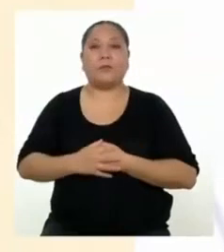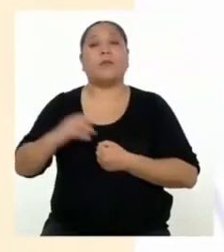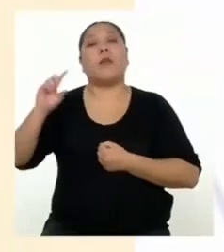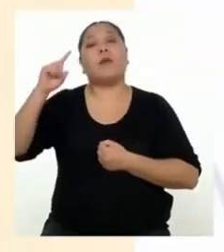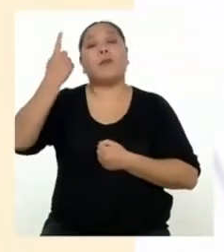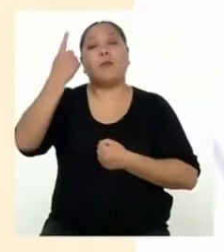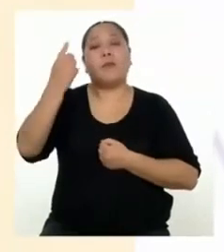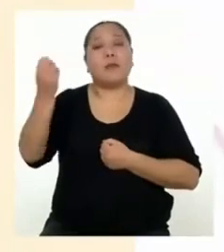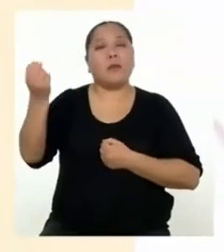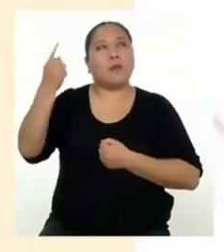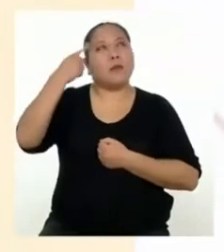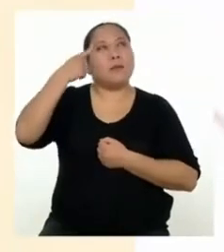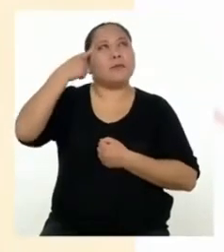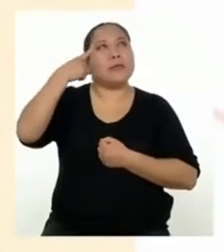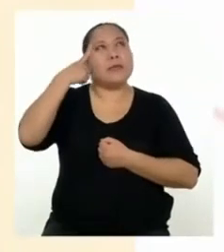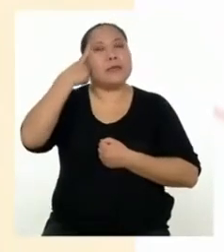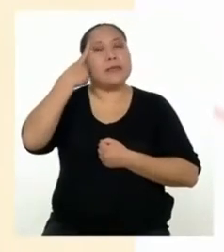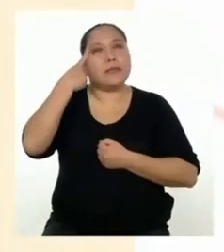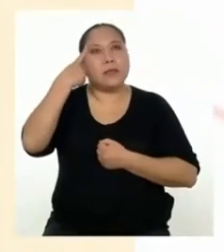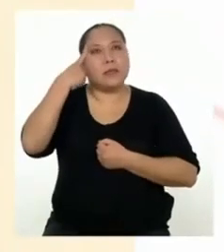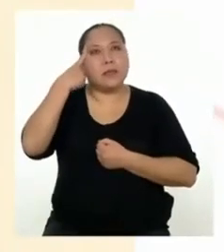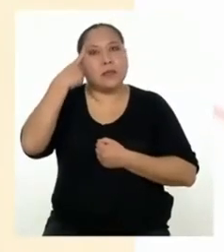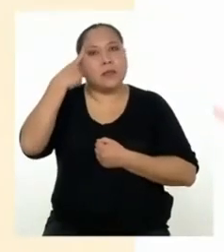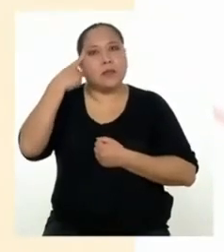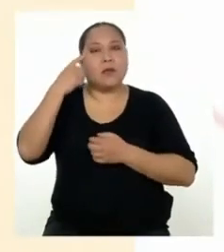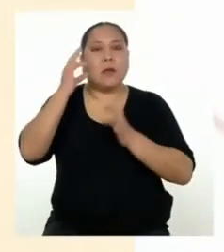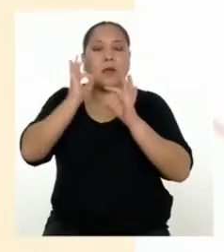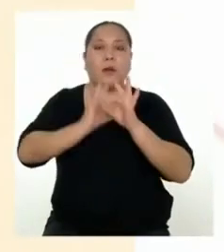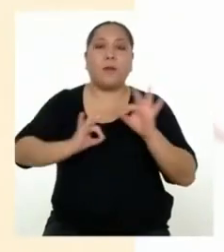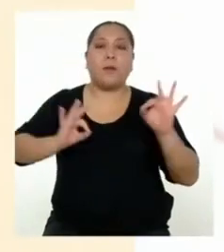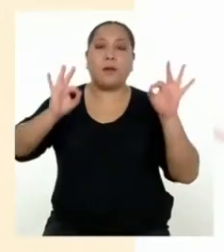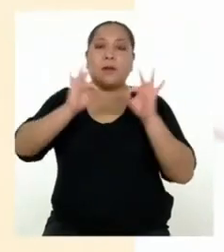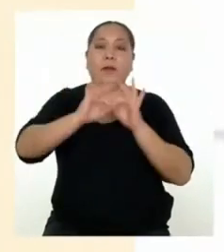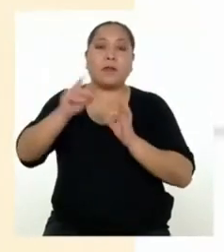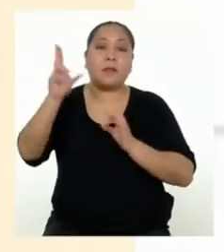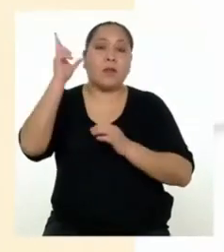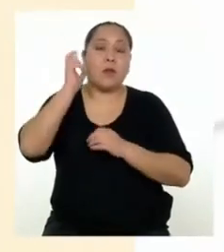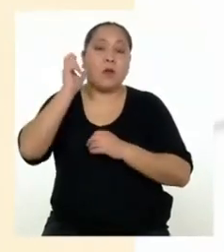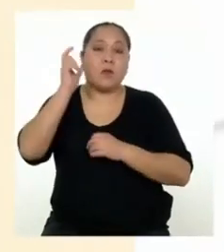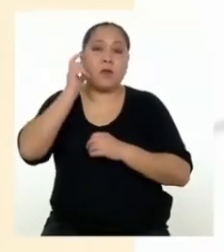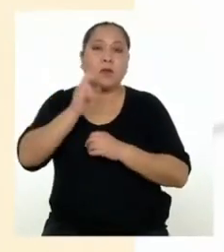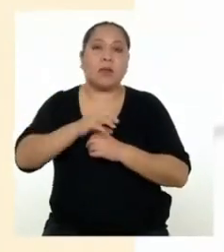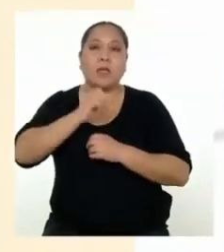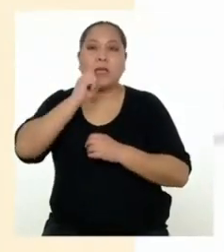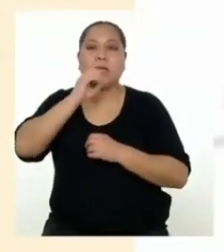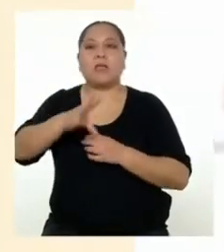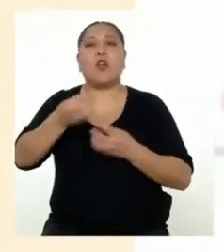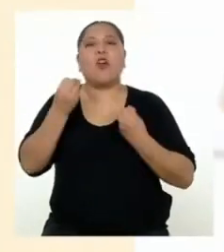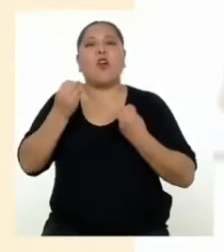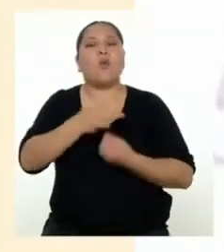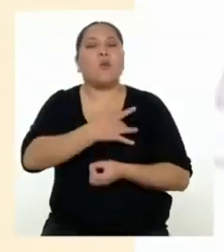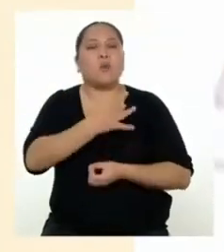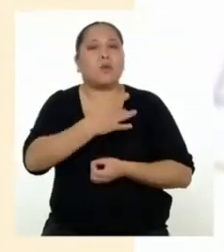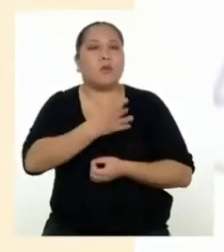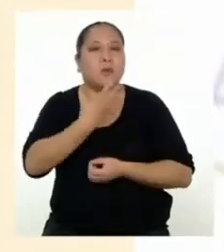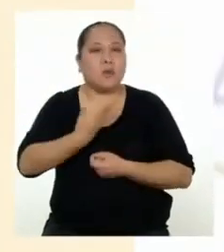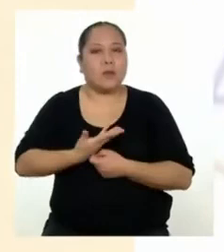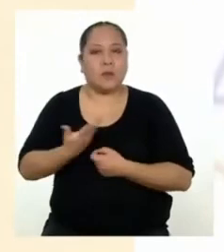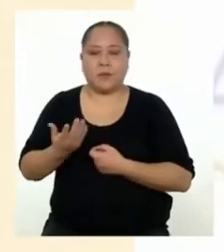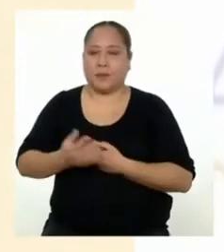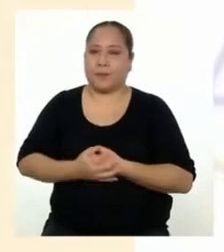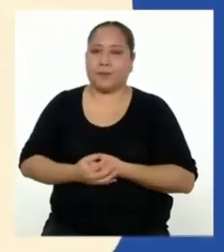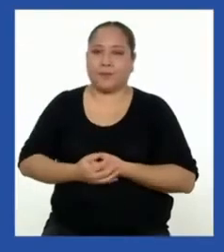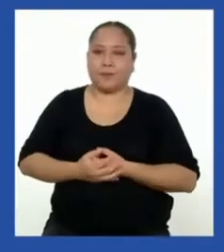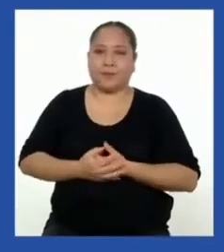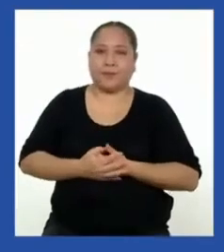Lo primero que me vino a la mente fue la importancia de escucharnos y de decir cómo nos sentimos.